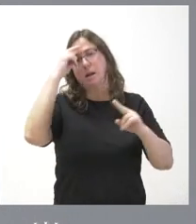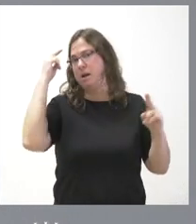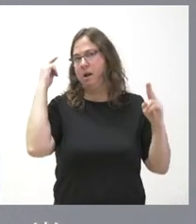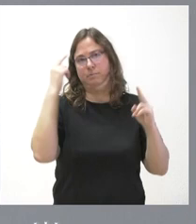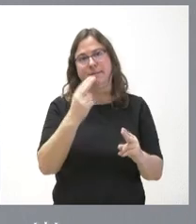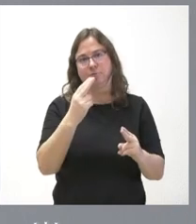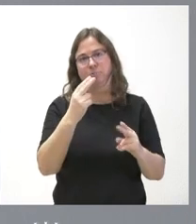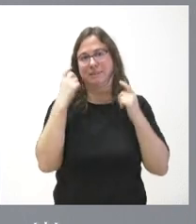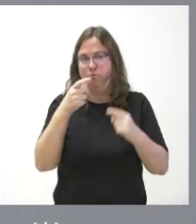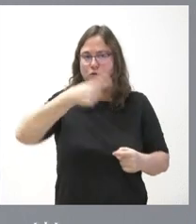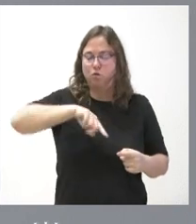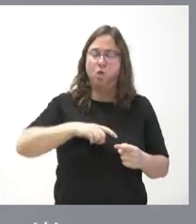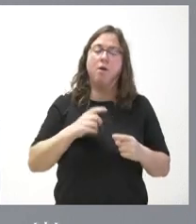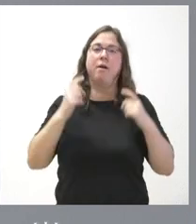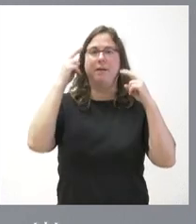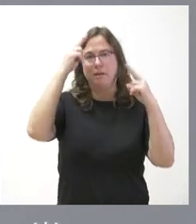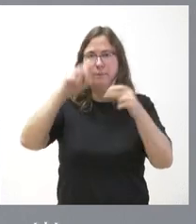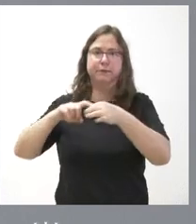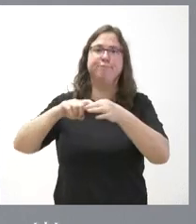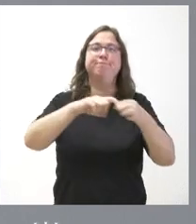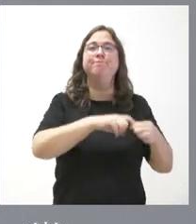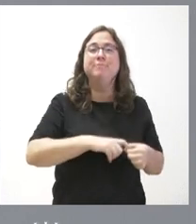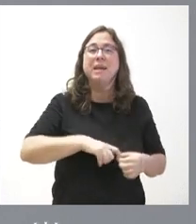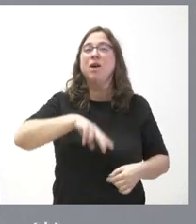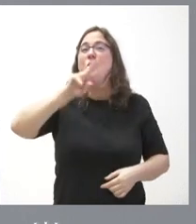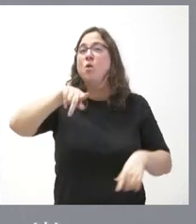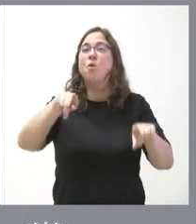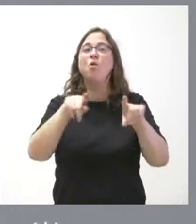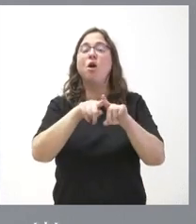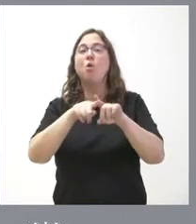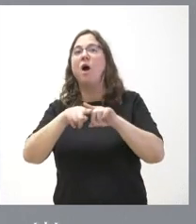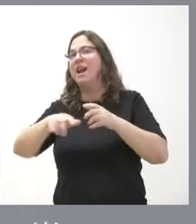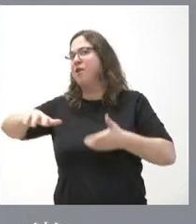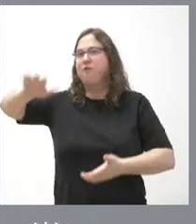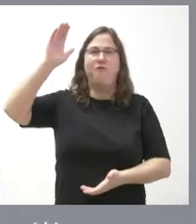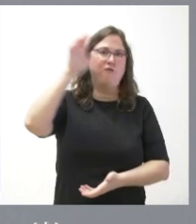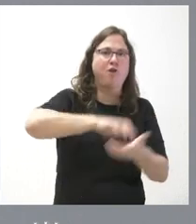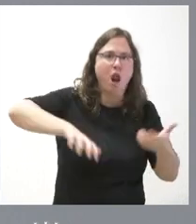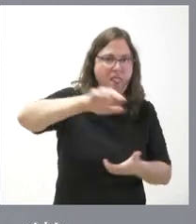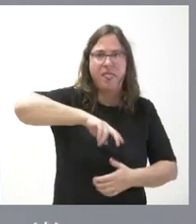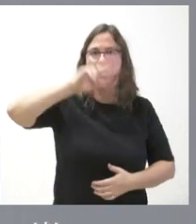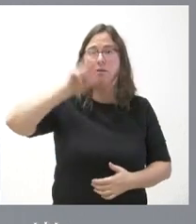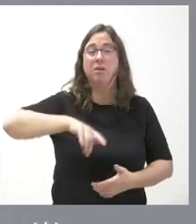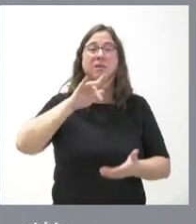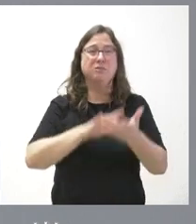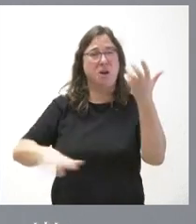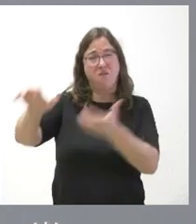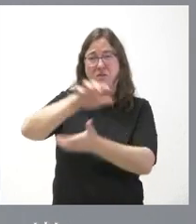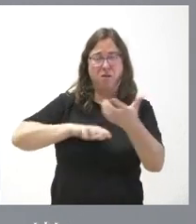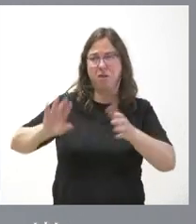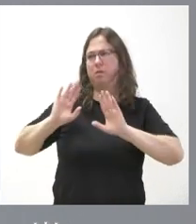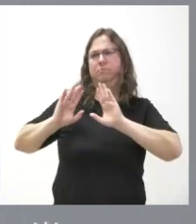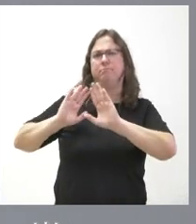desde la concordia nunca ejerciendo la violencia siempre rechazando cualquier acto violento que se pueda